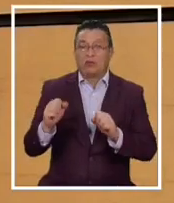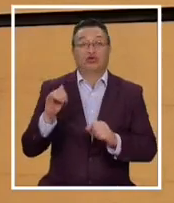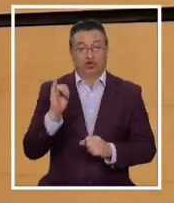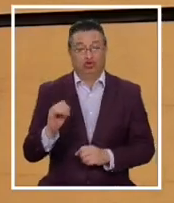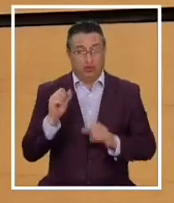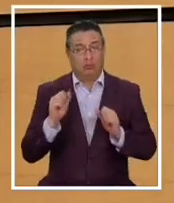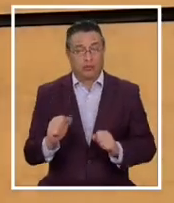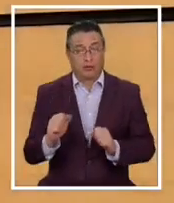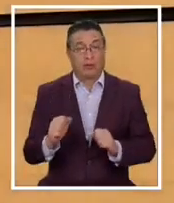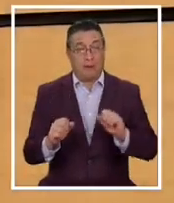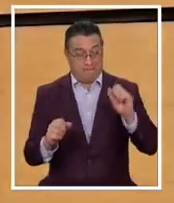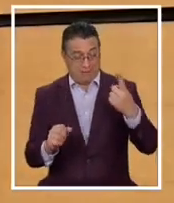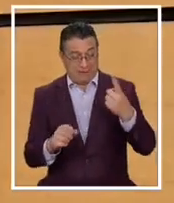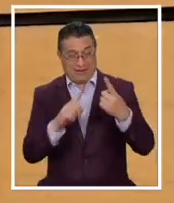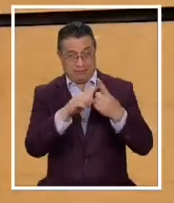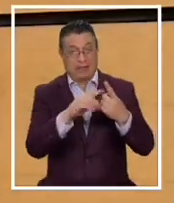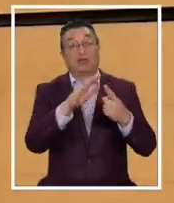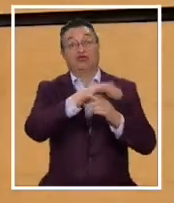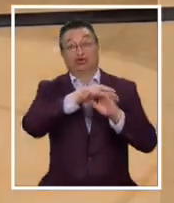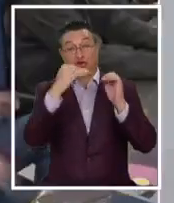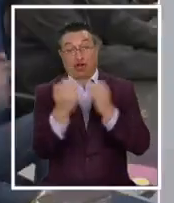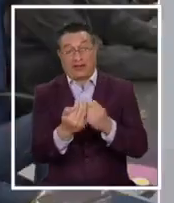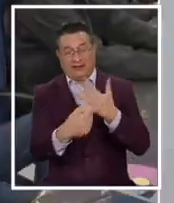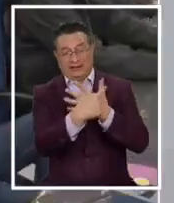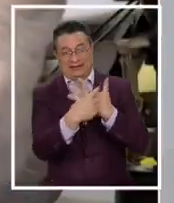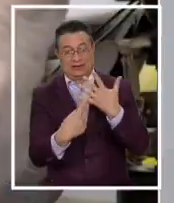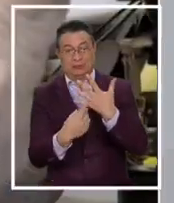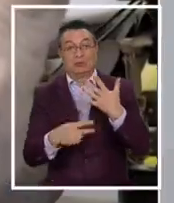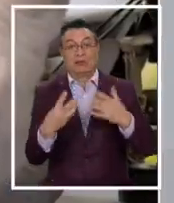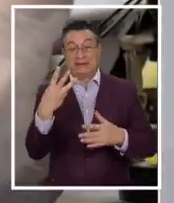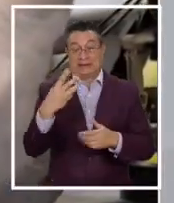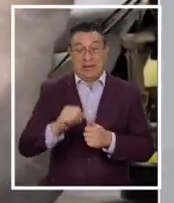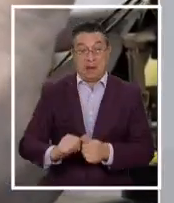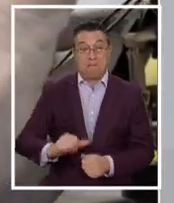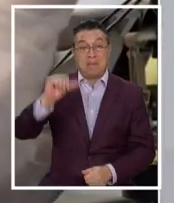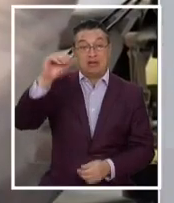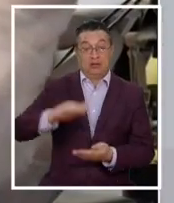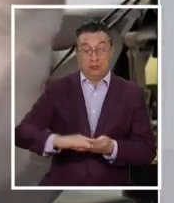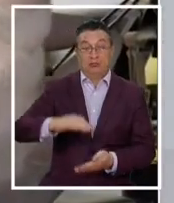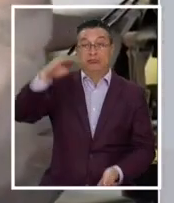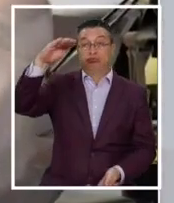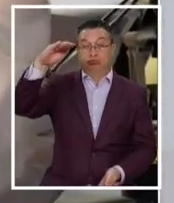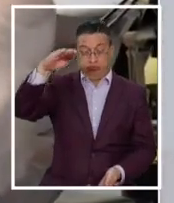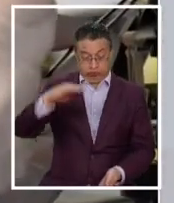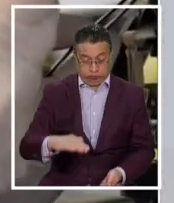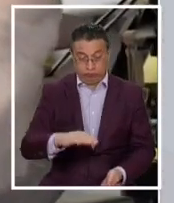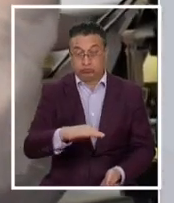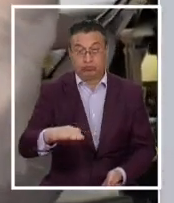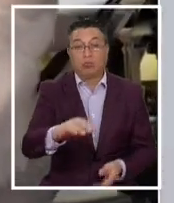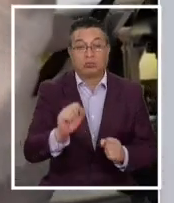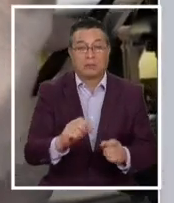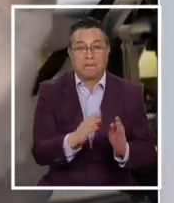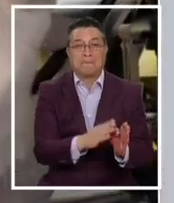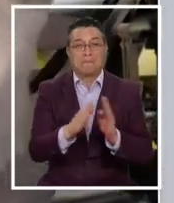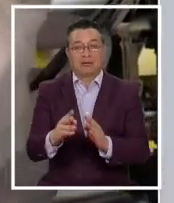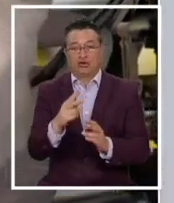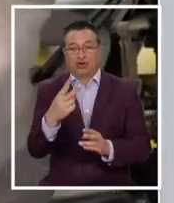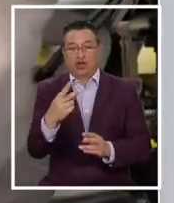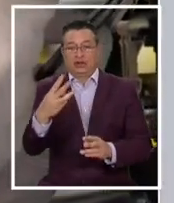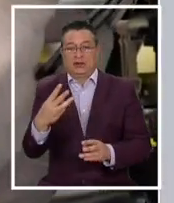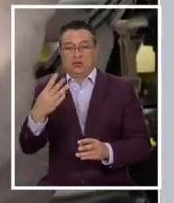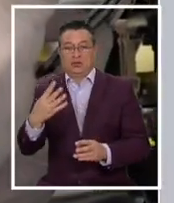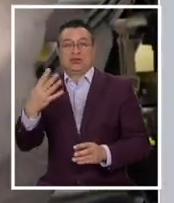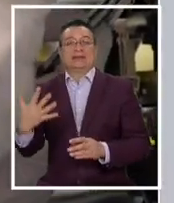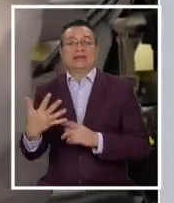el primero de cinco vuelos, o sea, esta es la primera etapa. Si logra volar a tres metros de altura, mantenerse y bajar en 30 segundos, fantástico, pasamos a la etapa dos, a la tres, a la